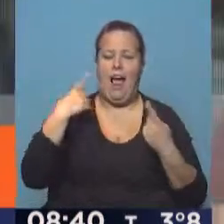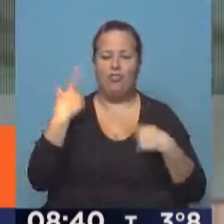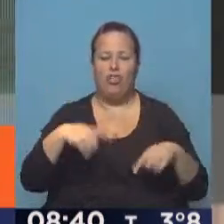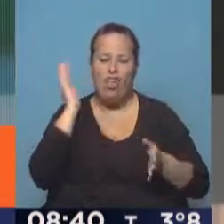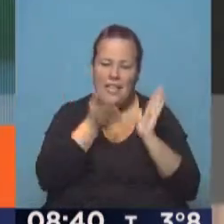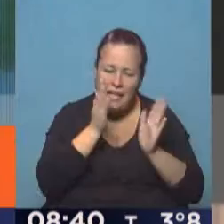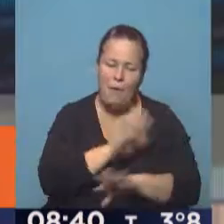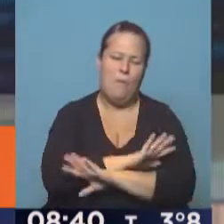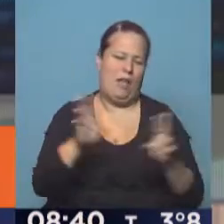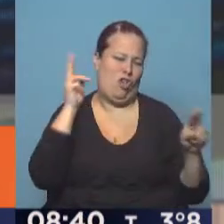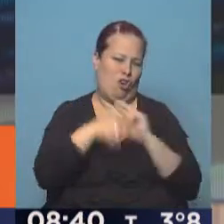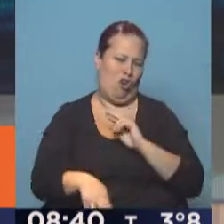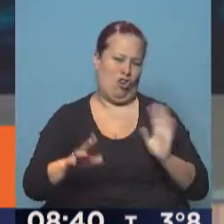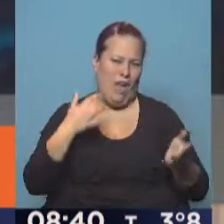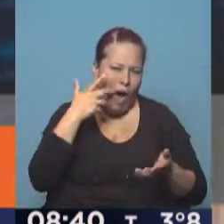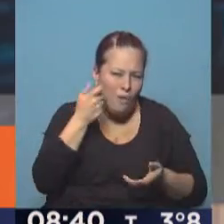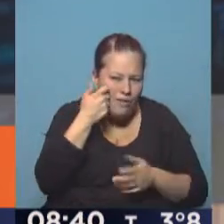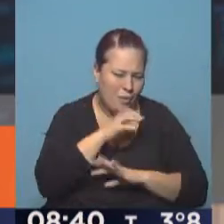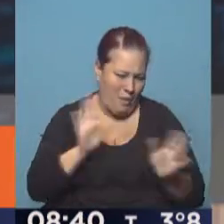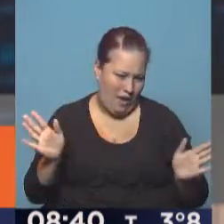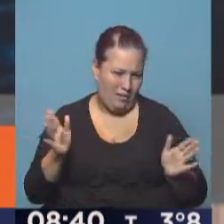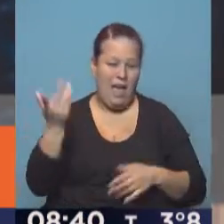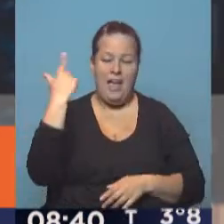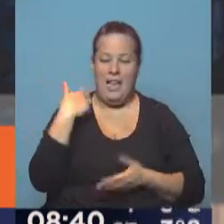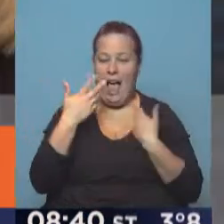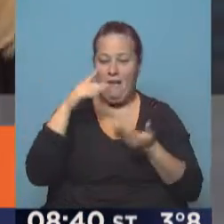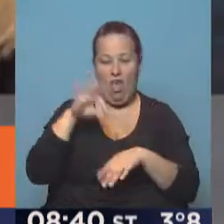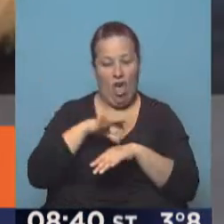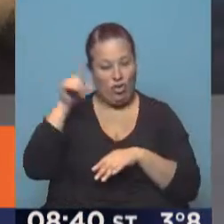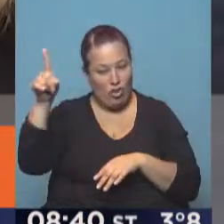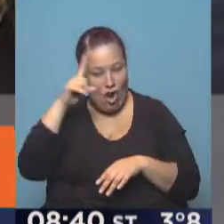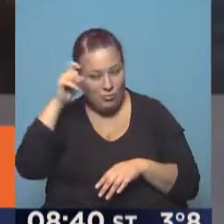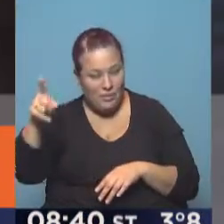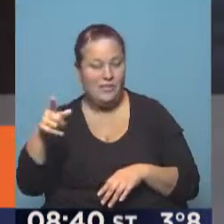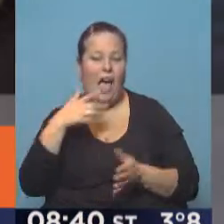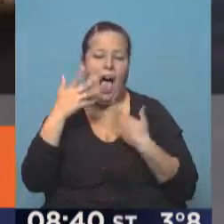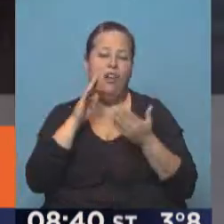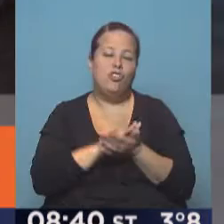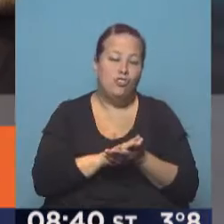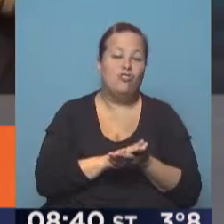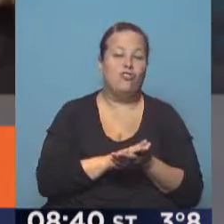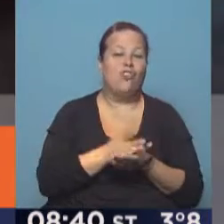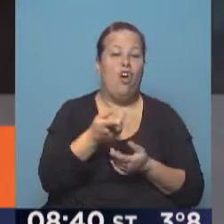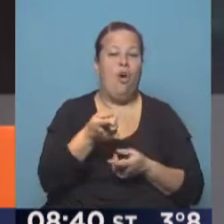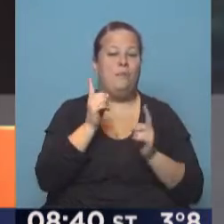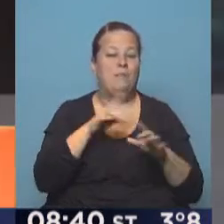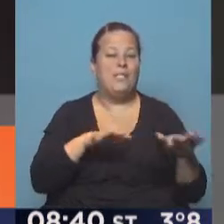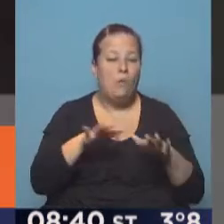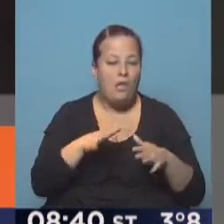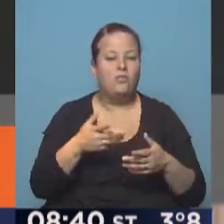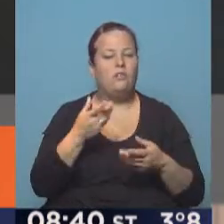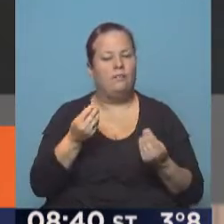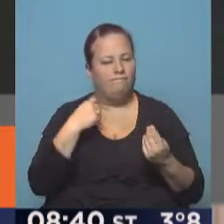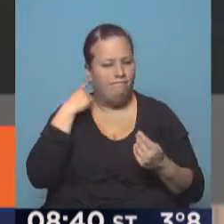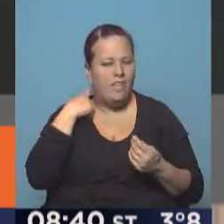abuso y maltrato se termine con nuestros abuelos. Recién hablamos con el doctor allí en el Piñeiro, hablando justamente de la situación de reflejo